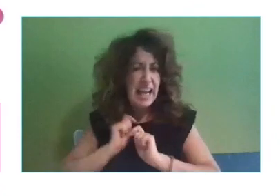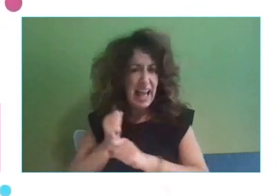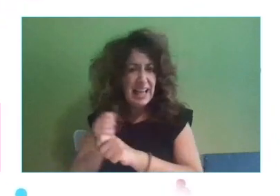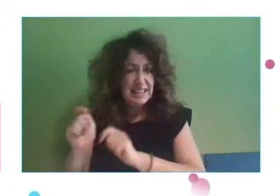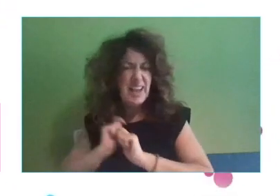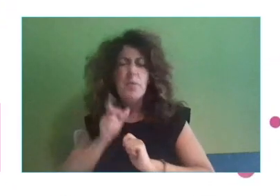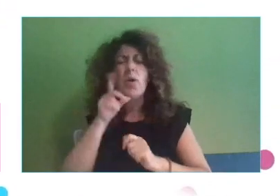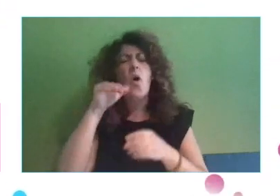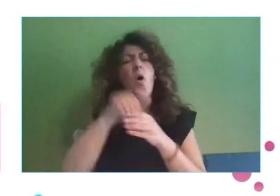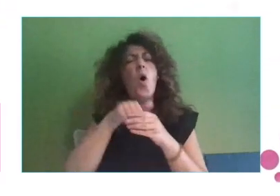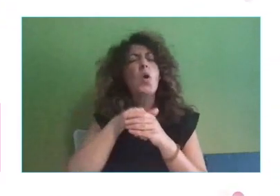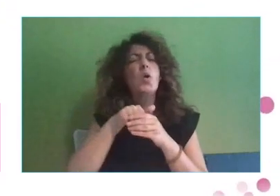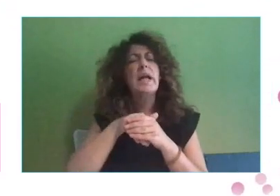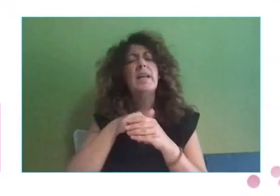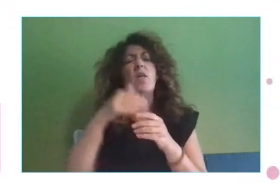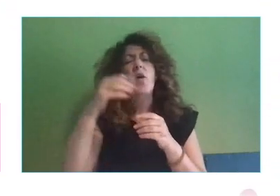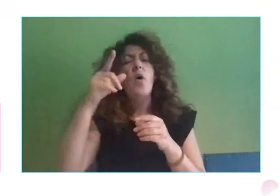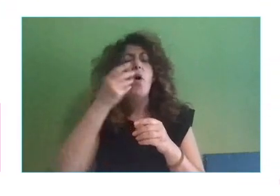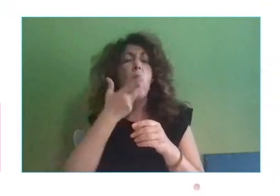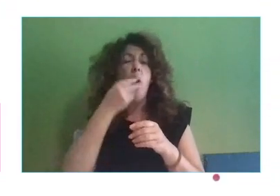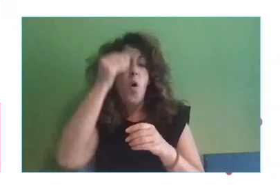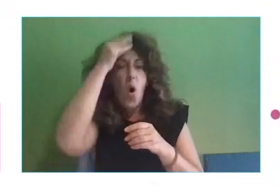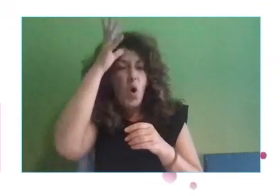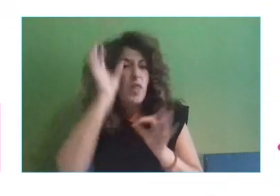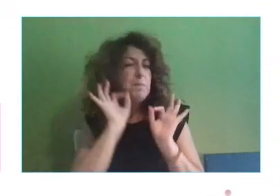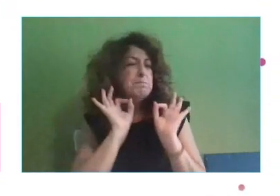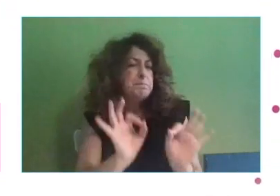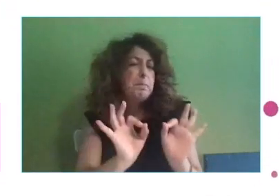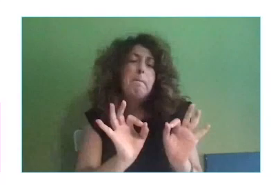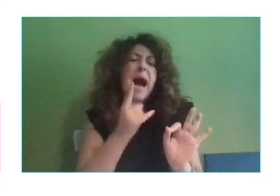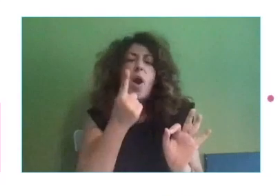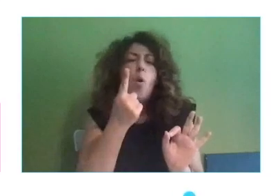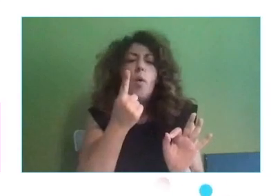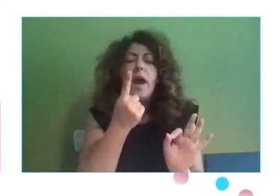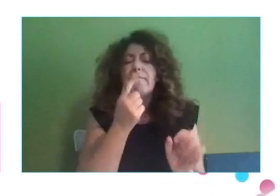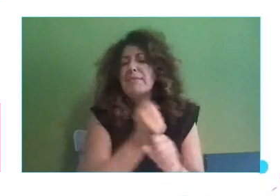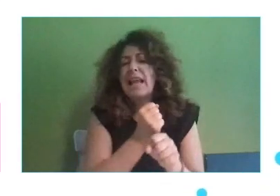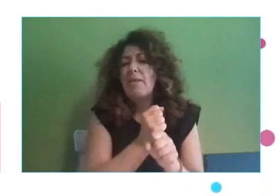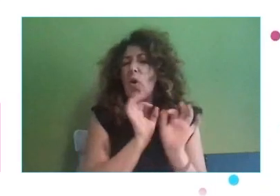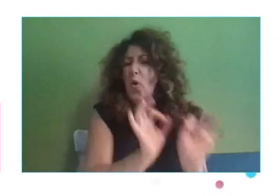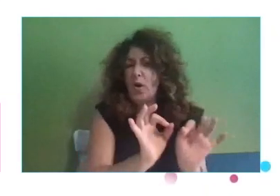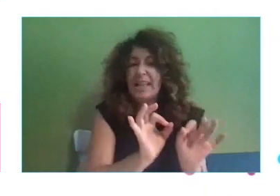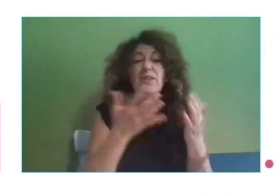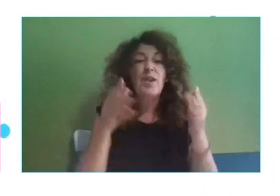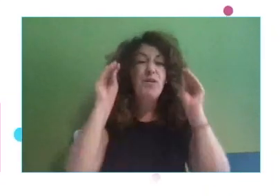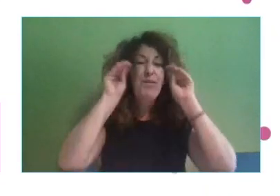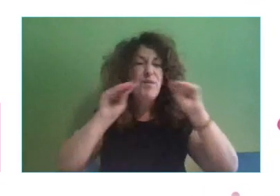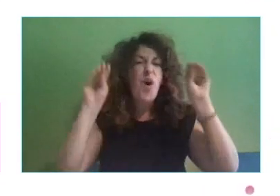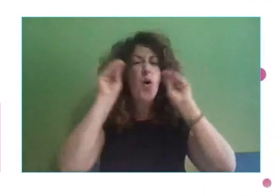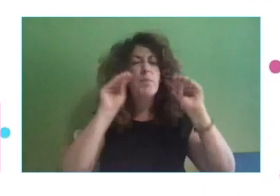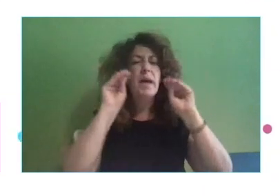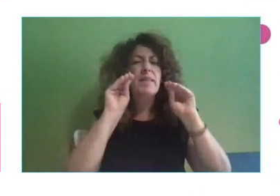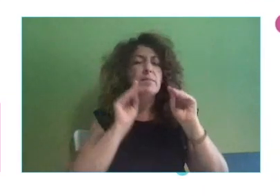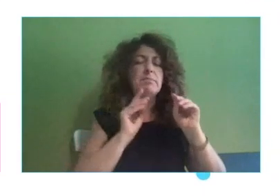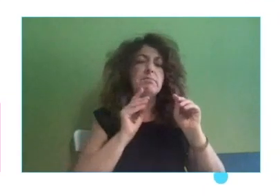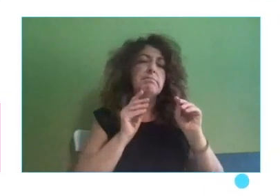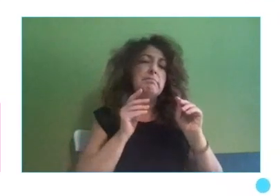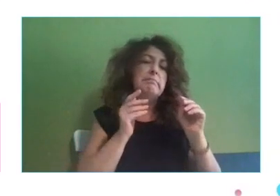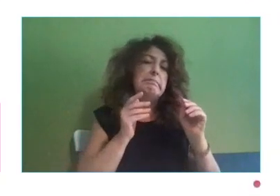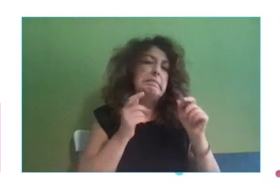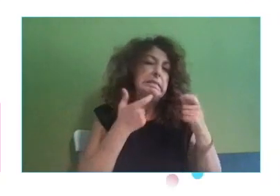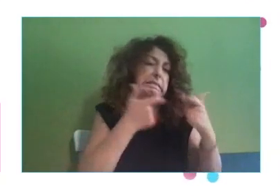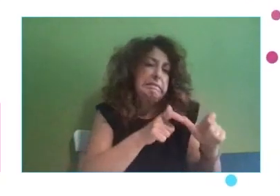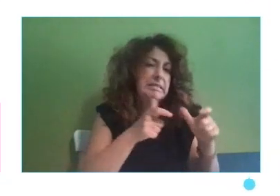pequeño, mucho más preciso para ejecutar en ese momento esa función. Con lo cual ya la formación se está fragmentando, cosa que estábamos viendo que venía pasando